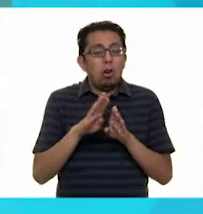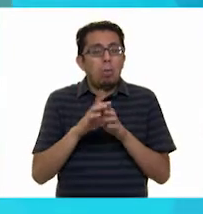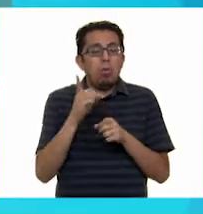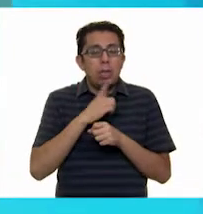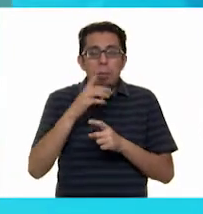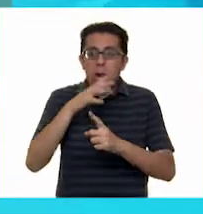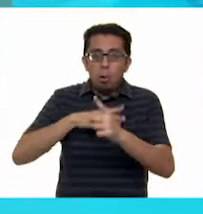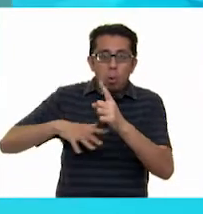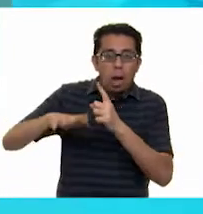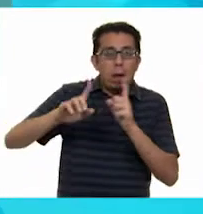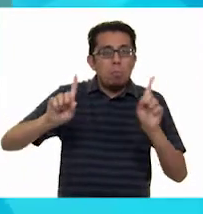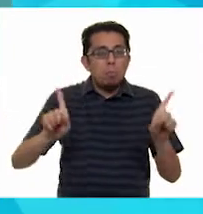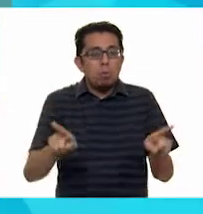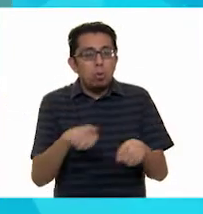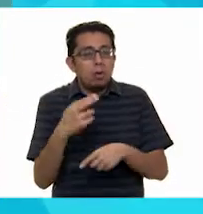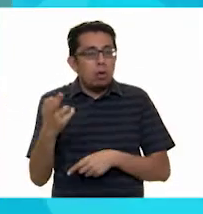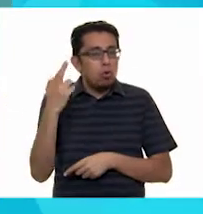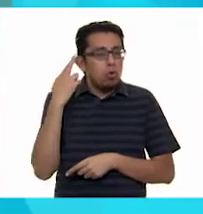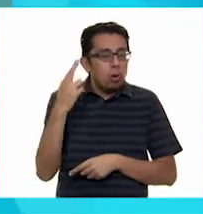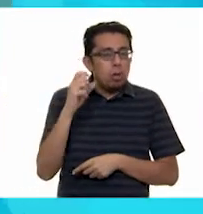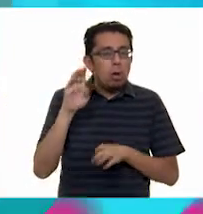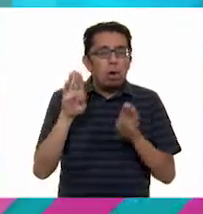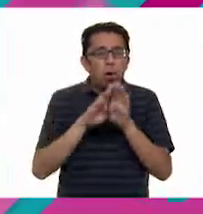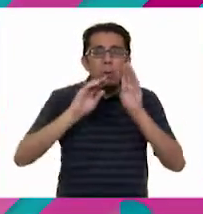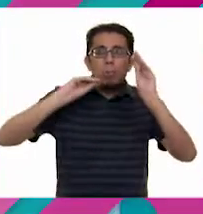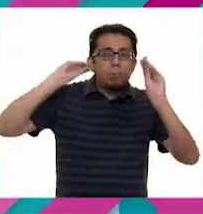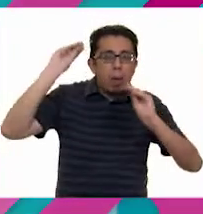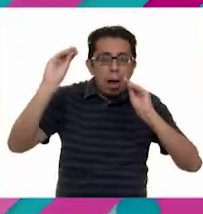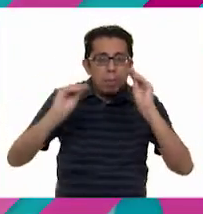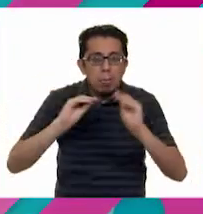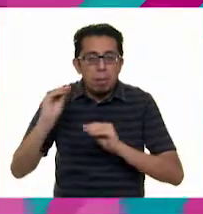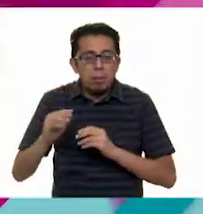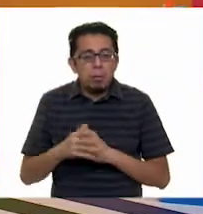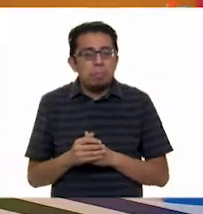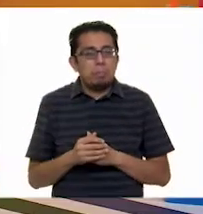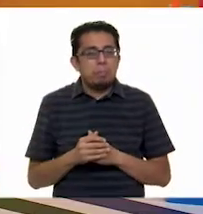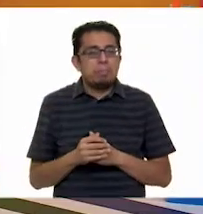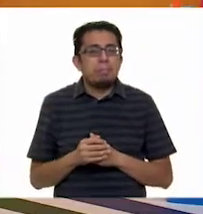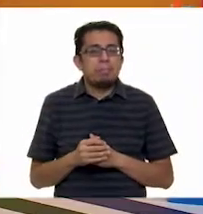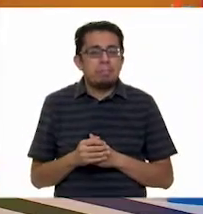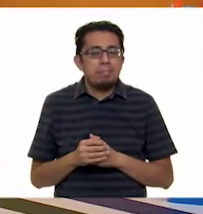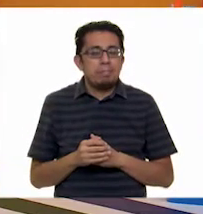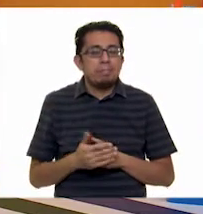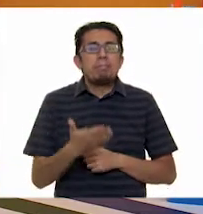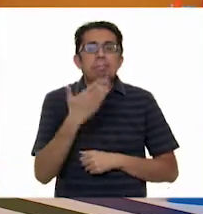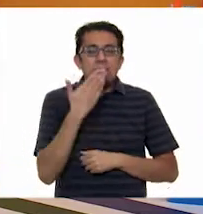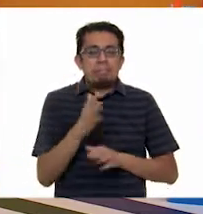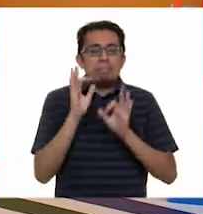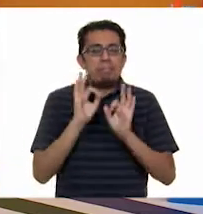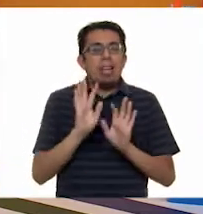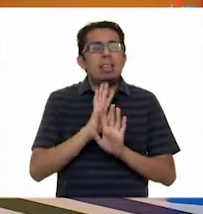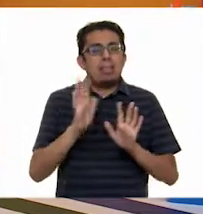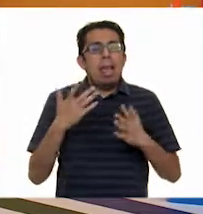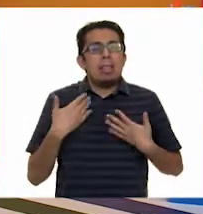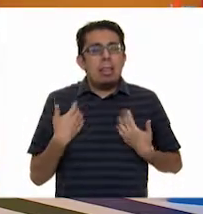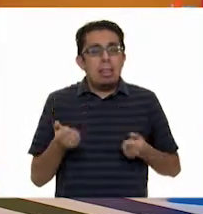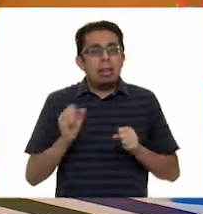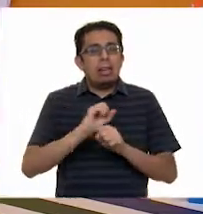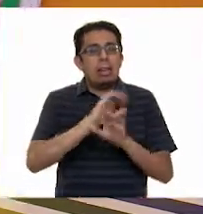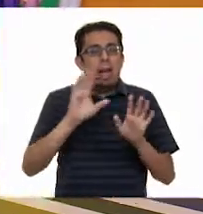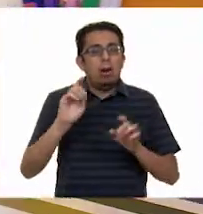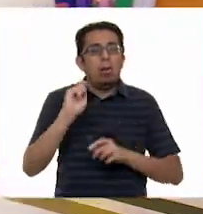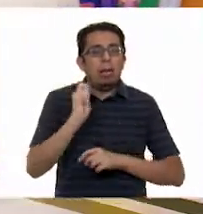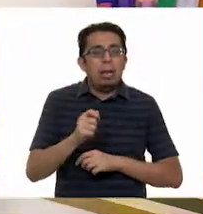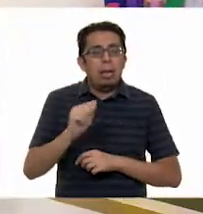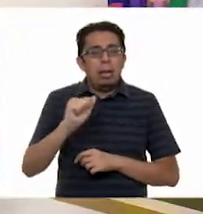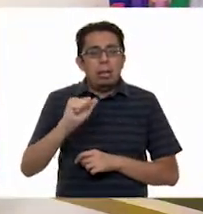ambiente, música, ruidos y escenografía. Muy bien, perfecto. Entonces, nos queda claro que es una acotación. Voy a